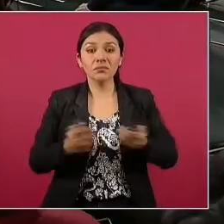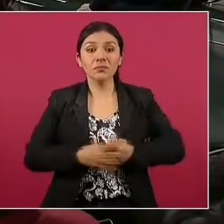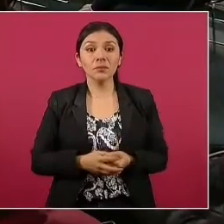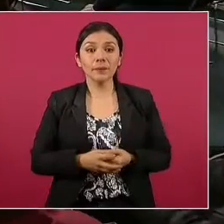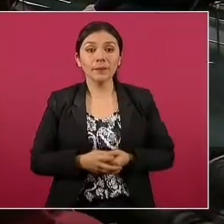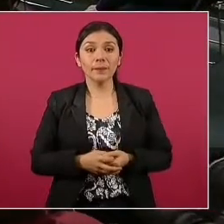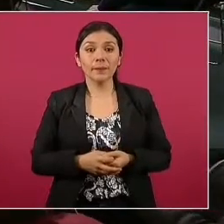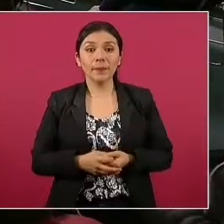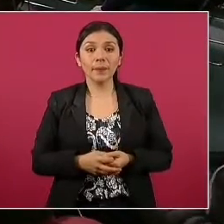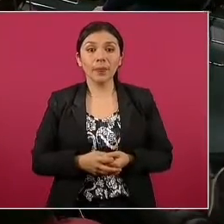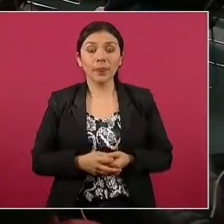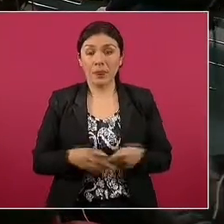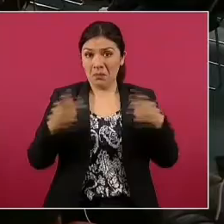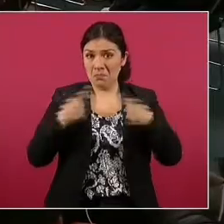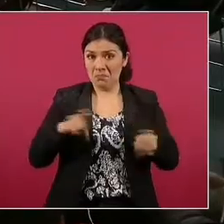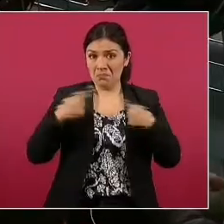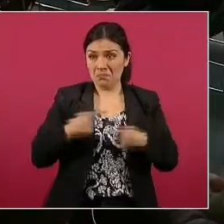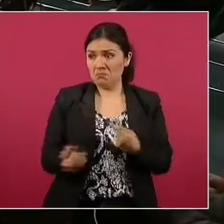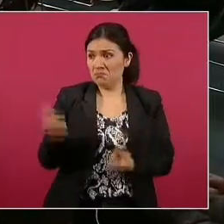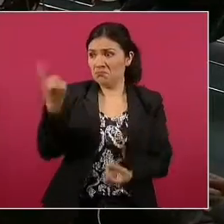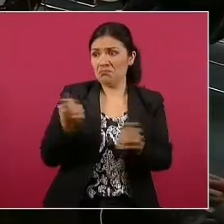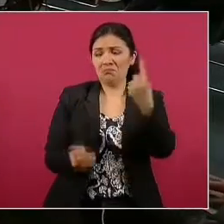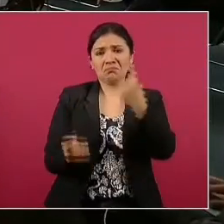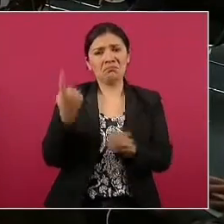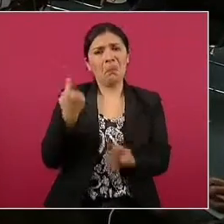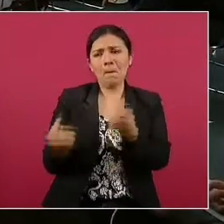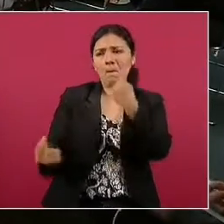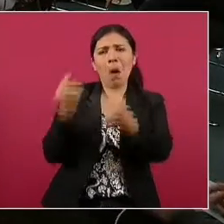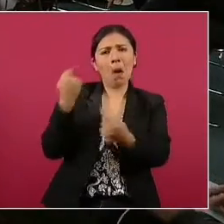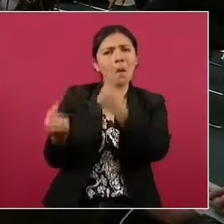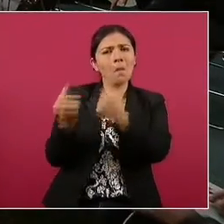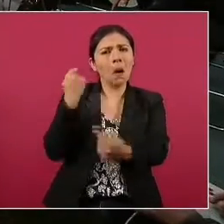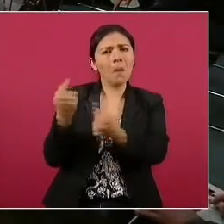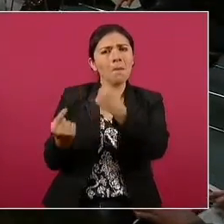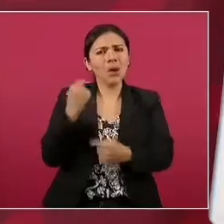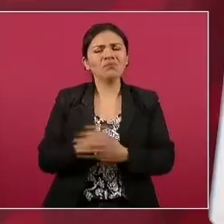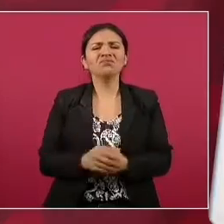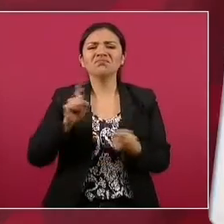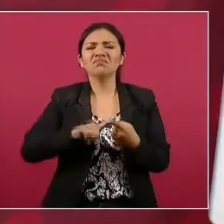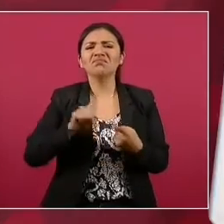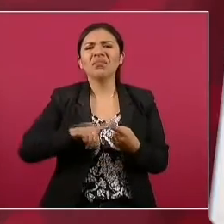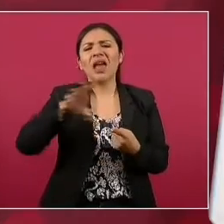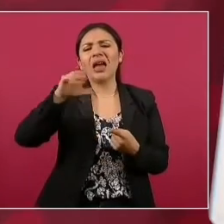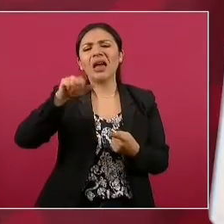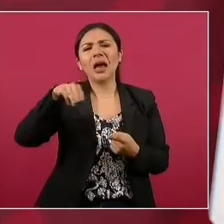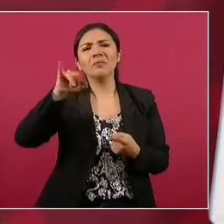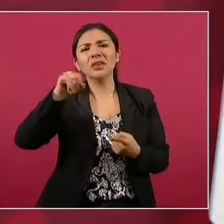Me insultan, me Aguilar Camín,